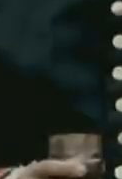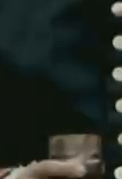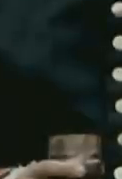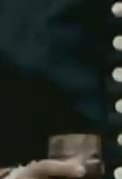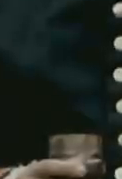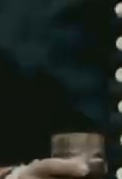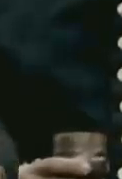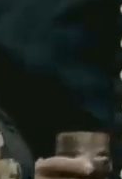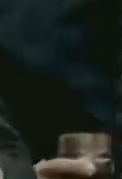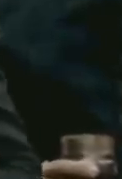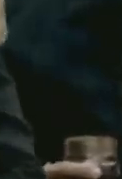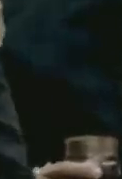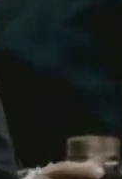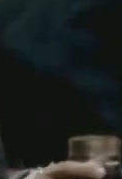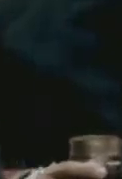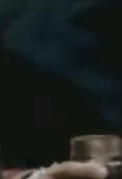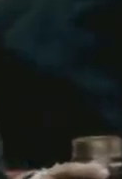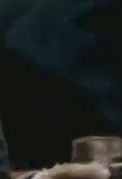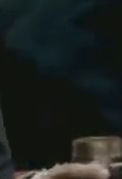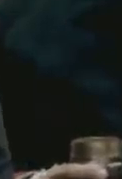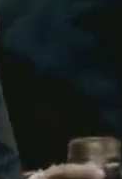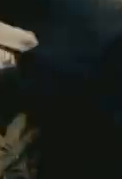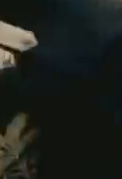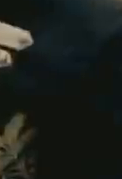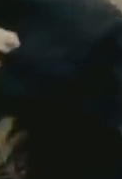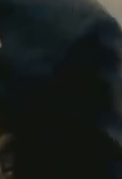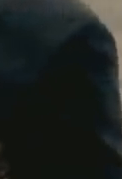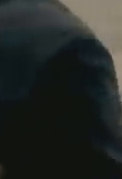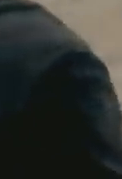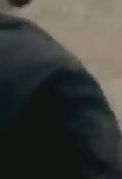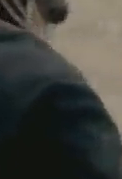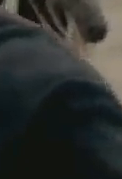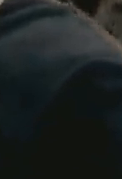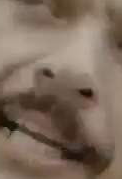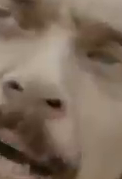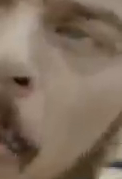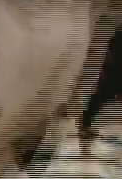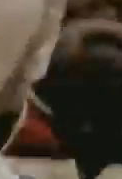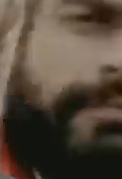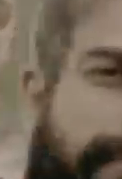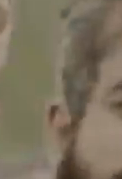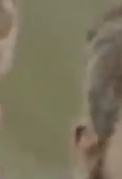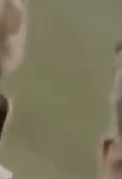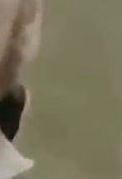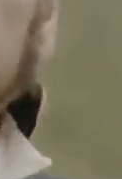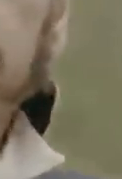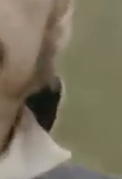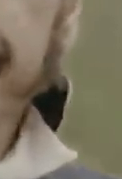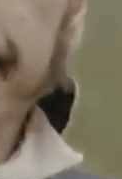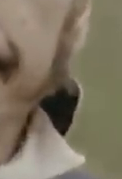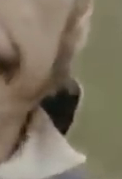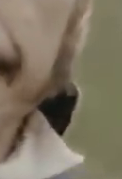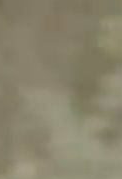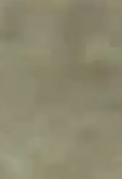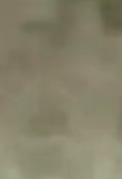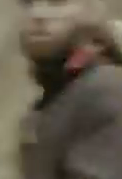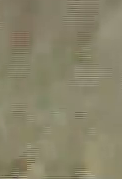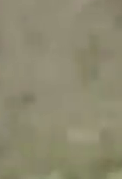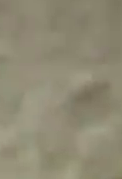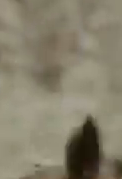por donde pasa una chiva pasa un ejército si usted dice la mona la mona es